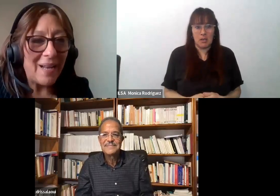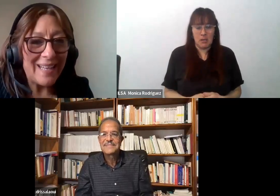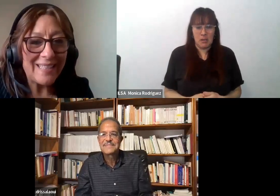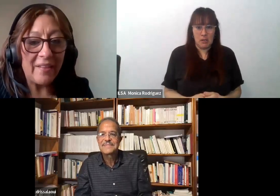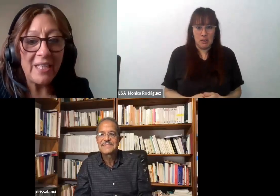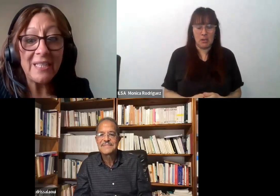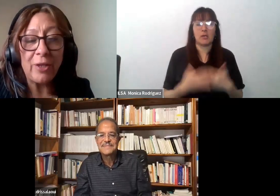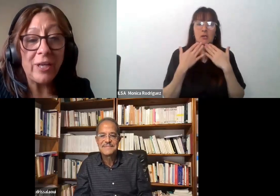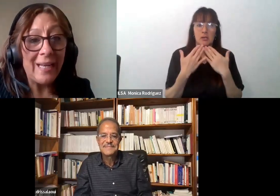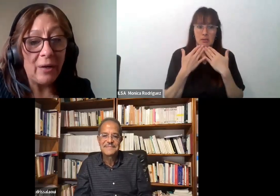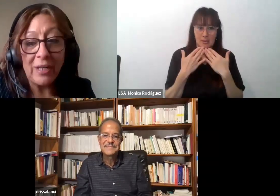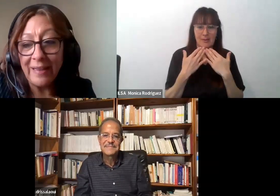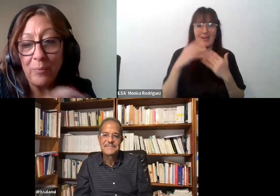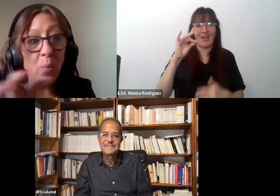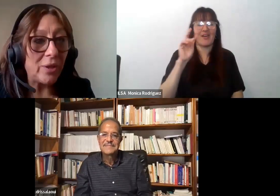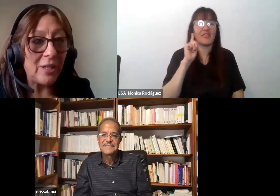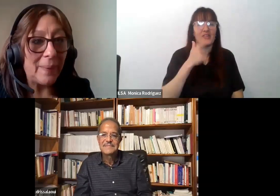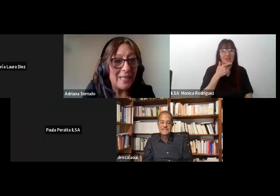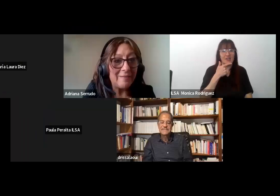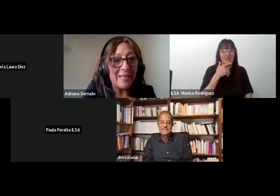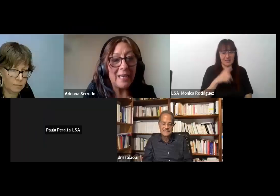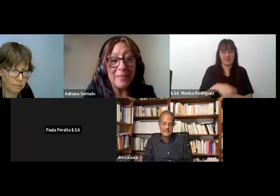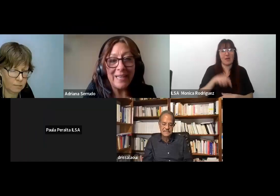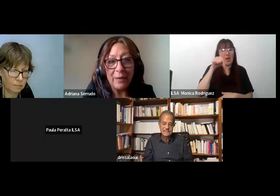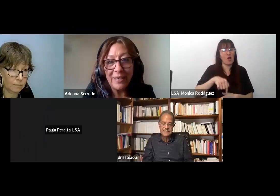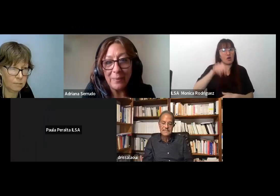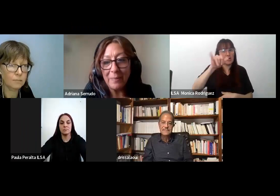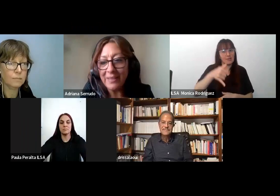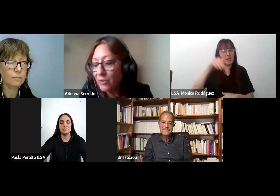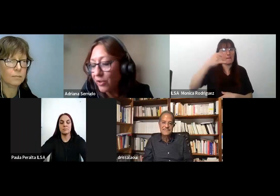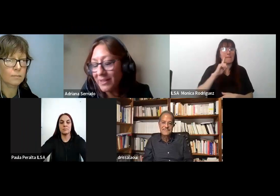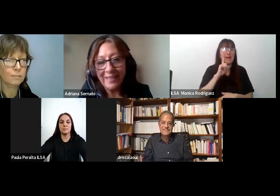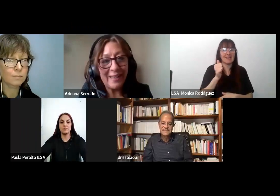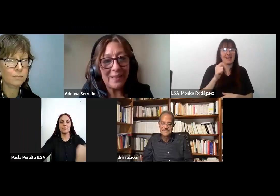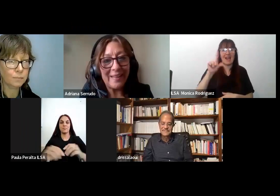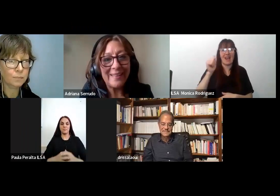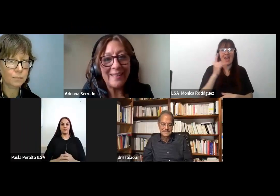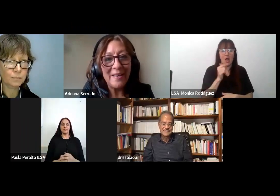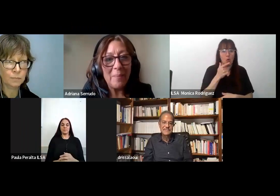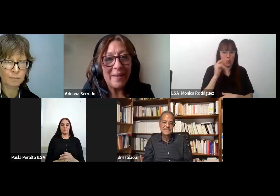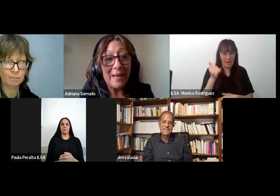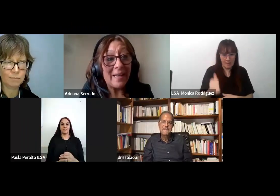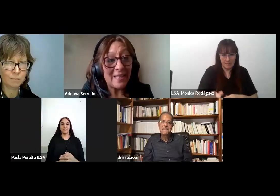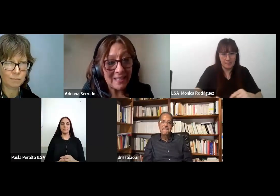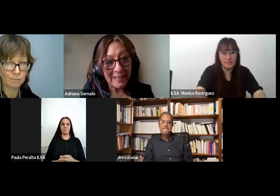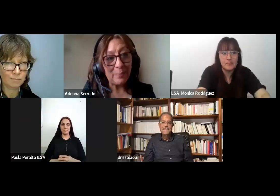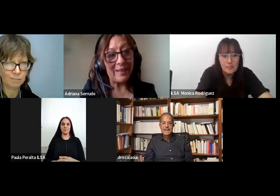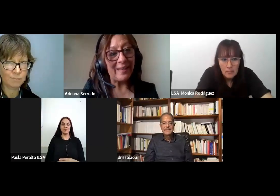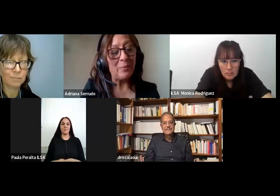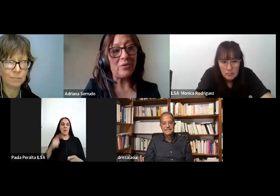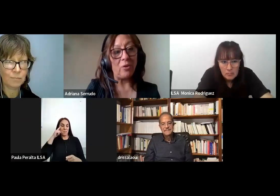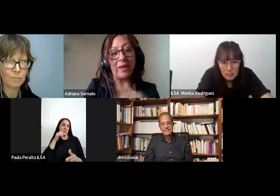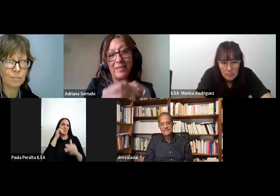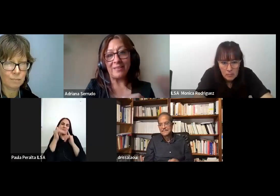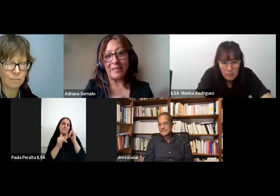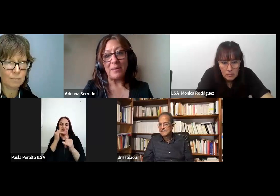muchísimas gracias creo que ahora le damos un poquito la palabra a María Laura que me imagino debe tener bastante para decir porque